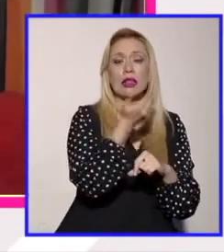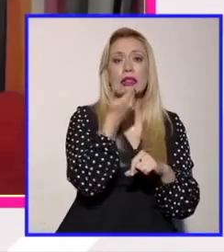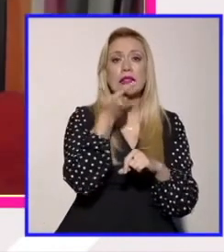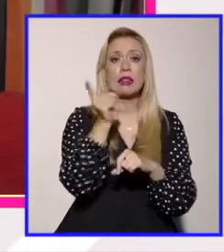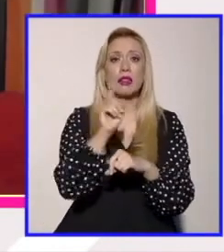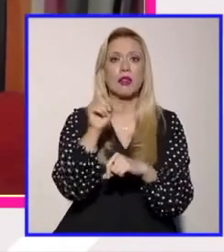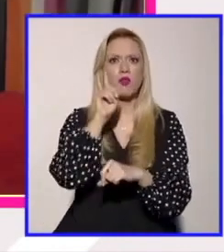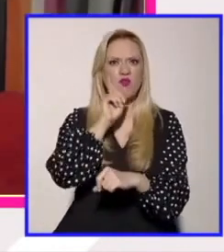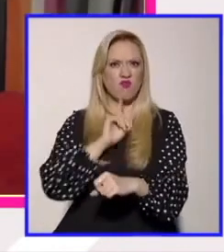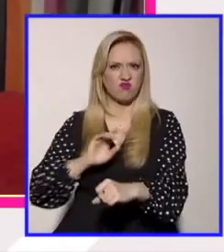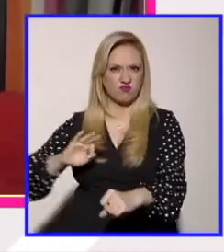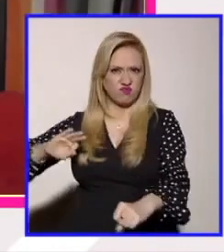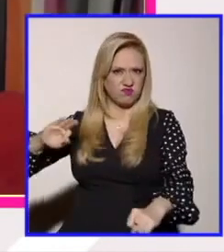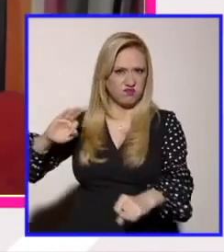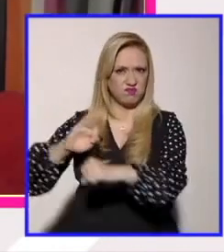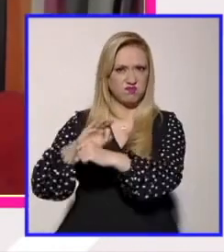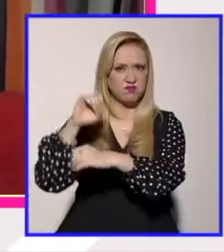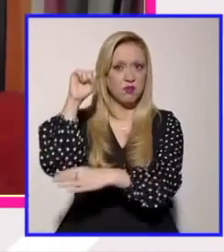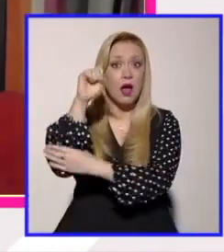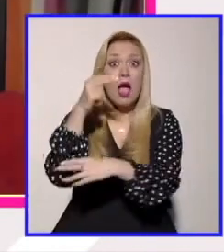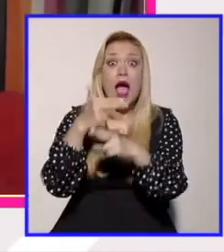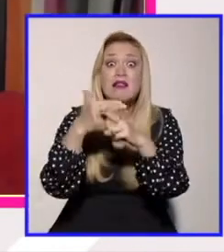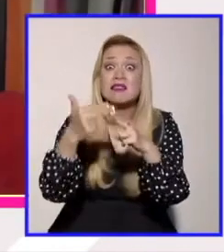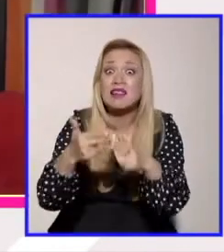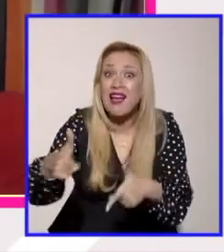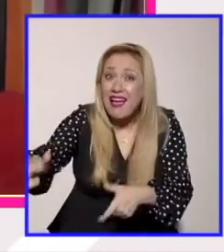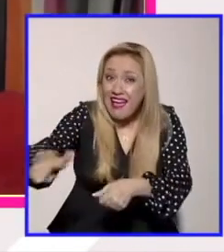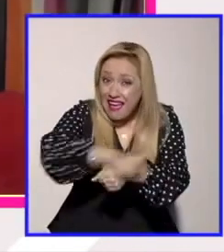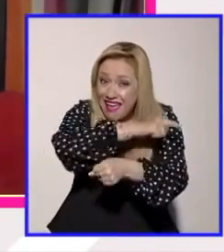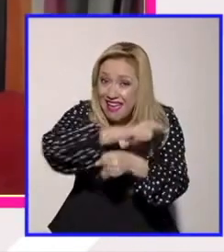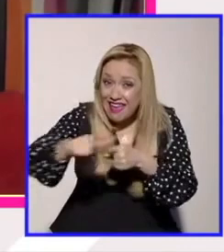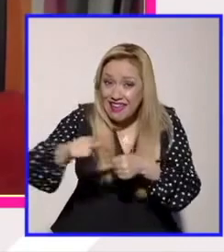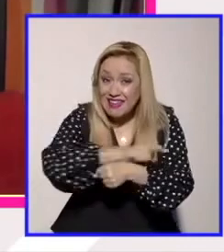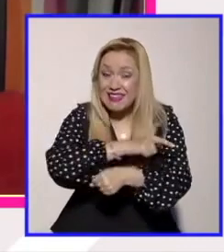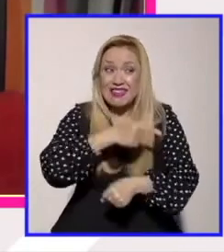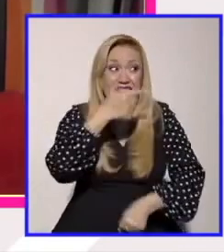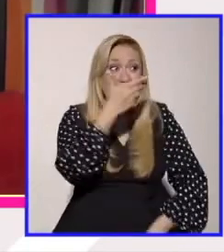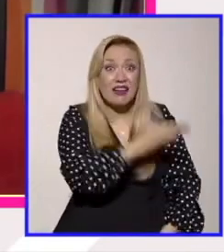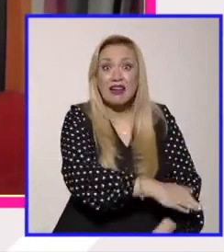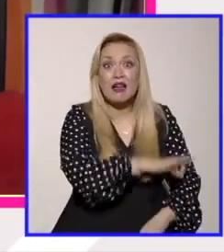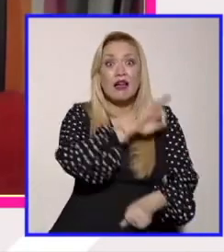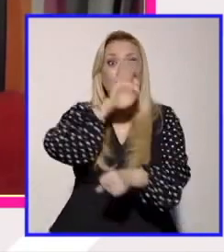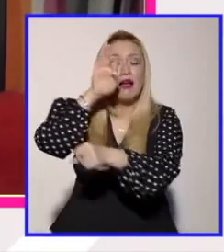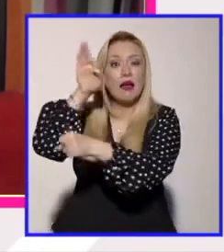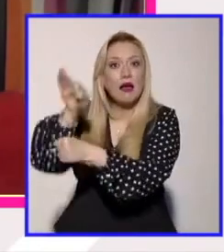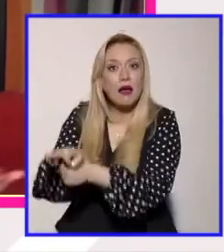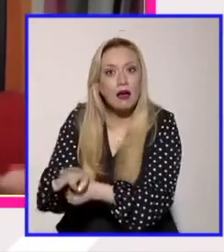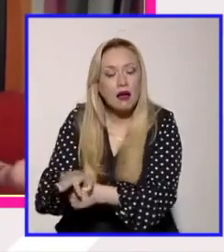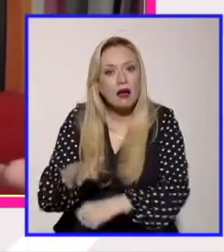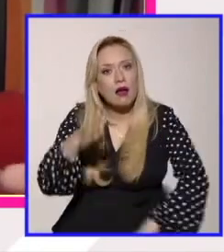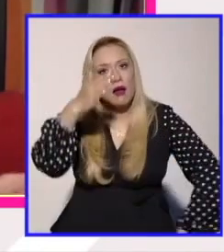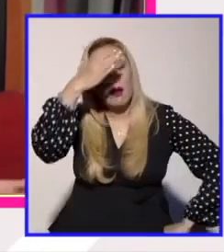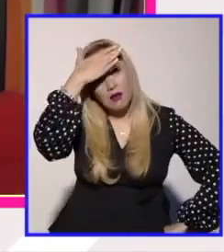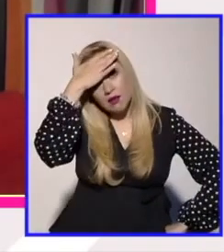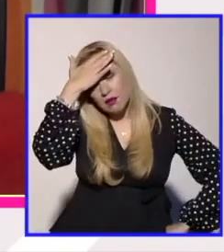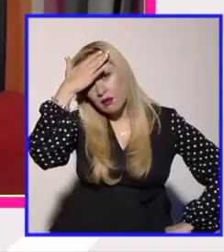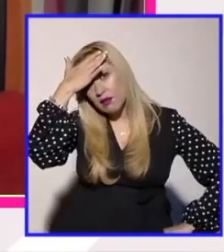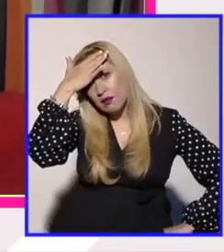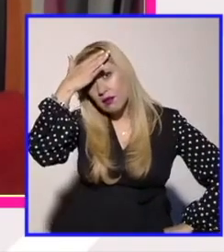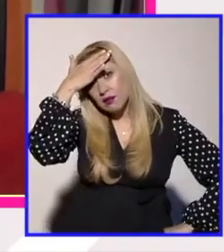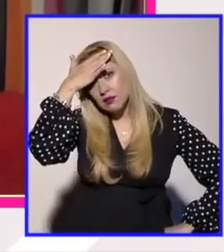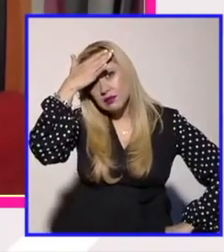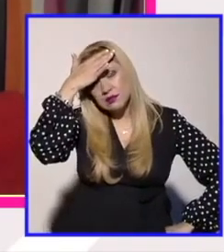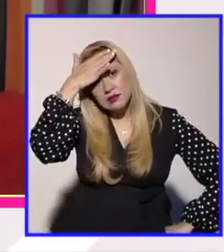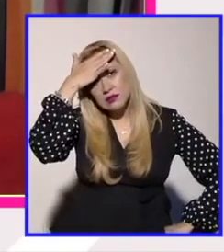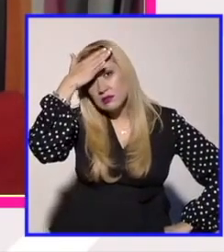activistas homosexuales gay que están en el gobierno de defender a las feministas porque dicen bueno es que tienes que entender que son racos